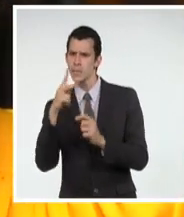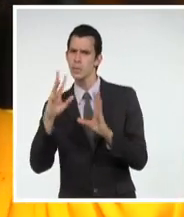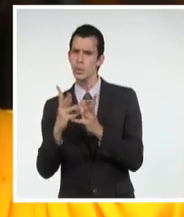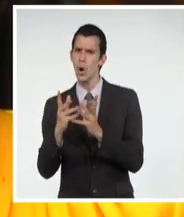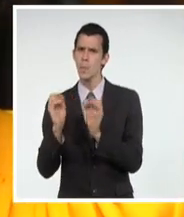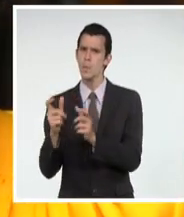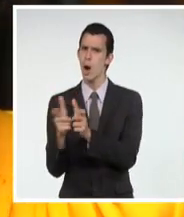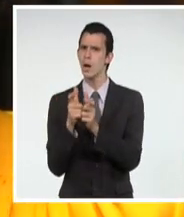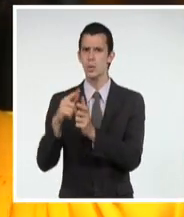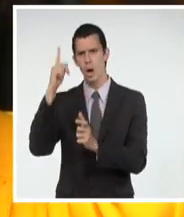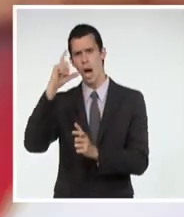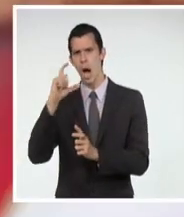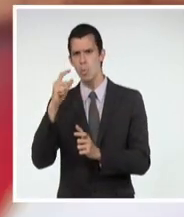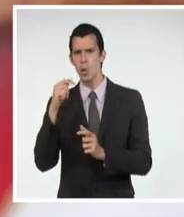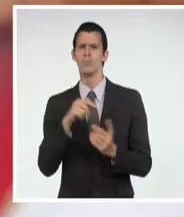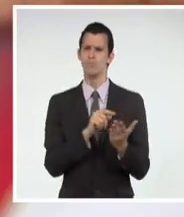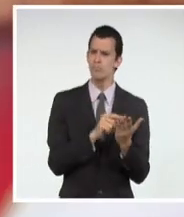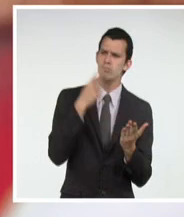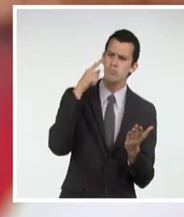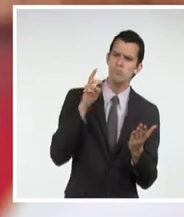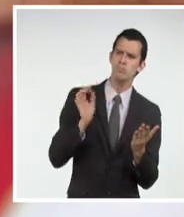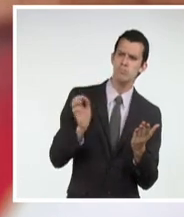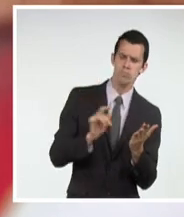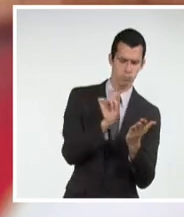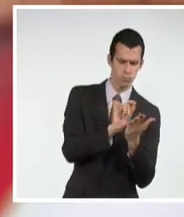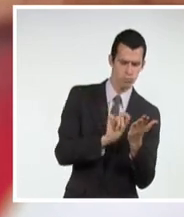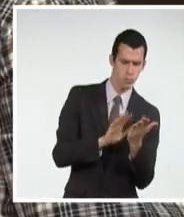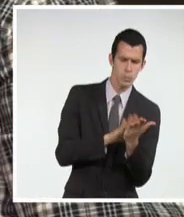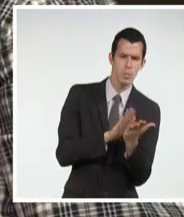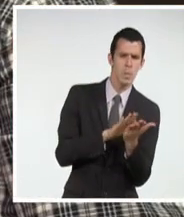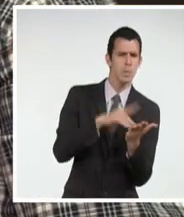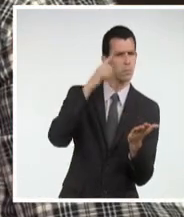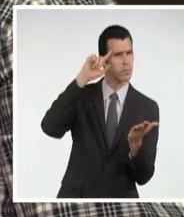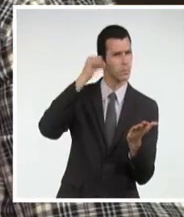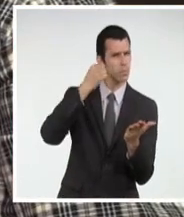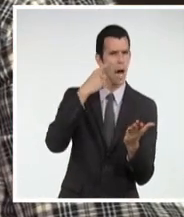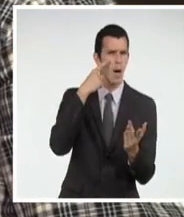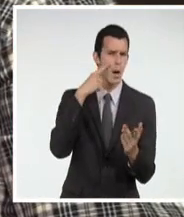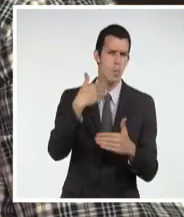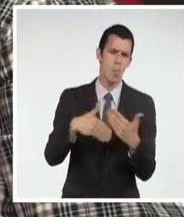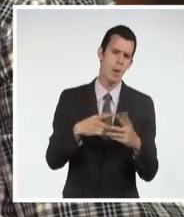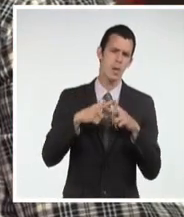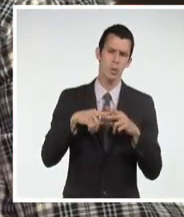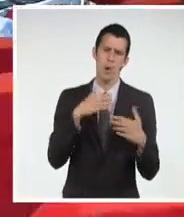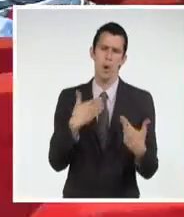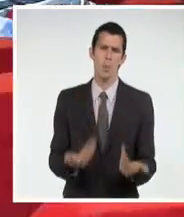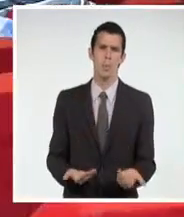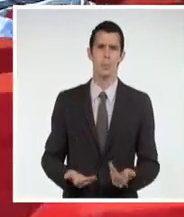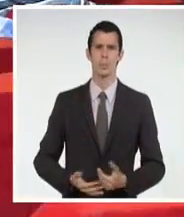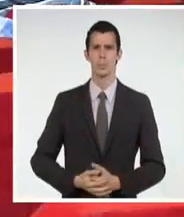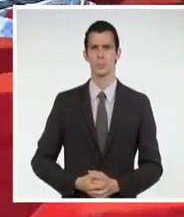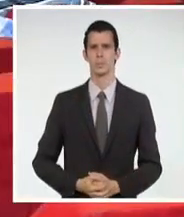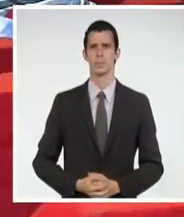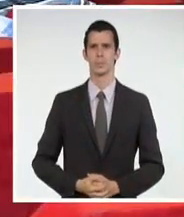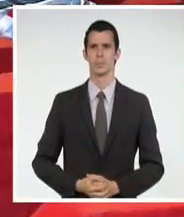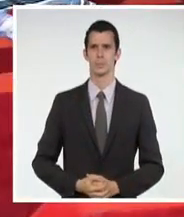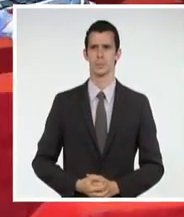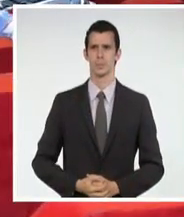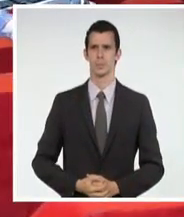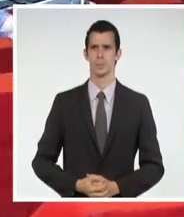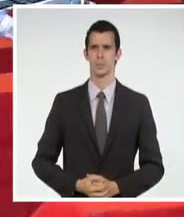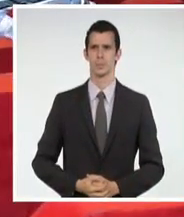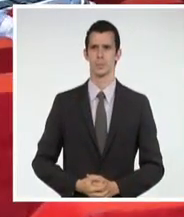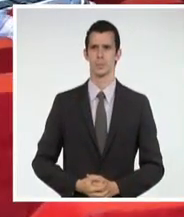no queden en la frialdad de una impresión en papel. Desde Santiago de Cuba, Jusco Tarradel, Sistema